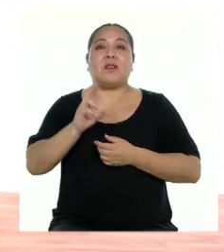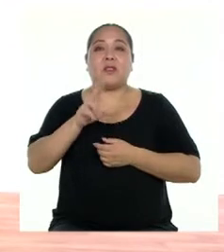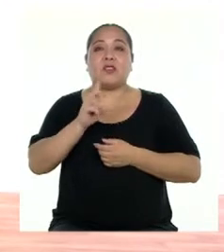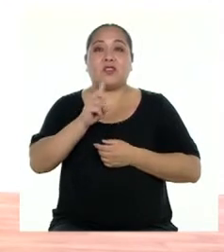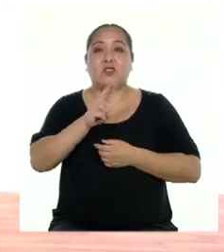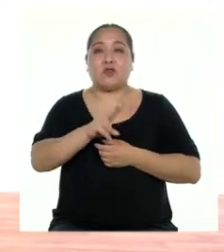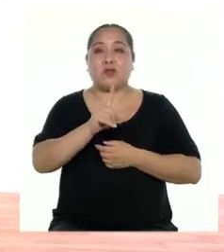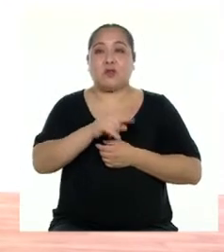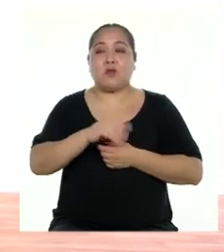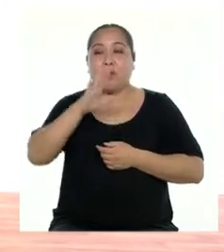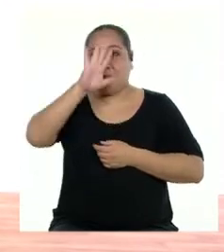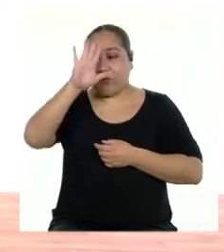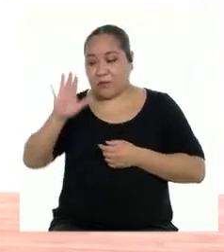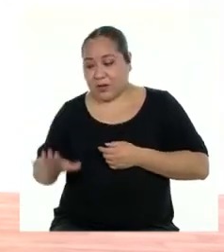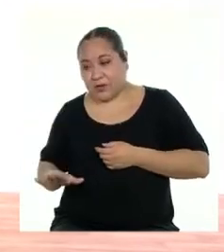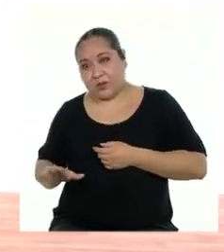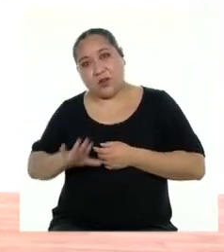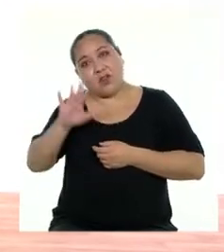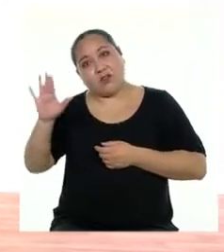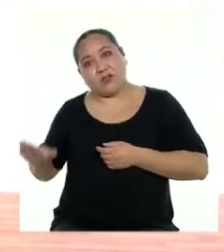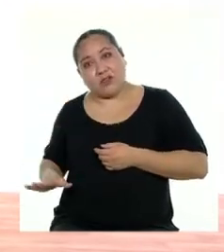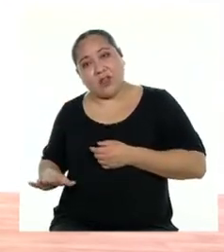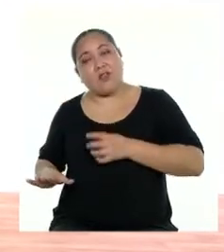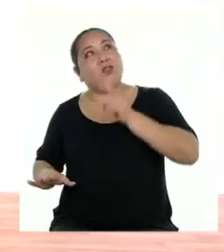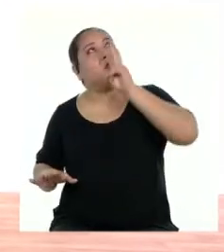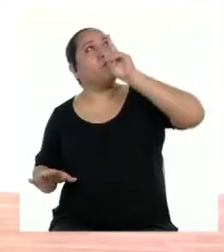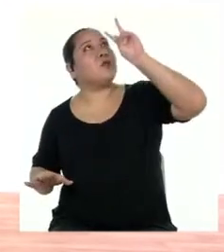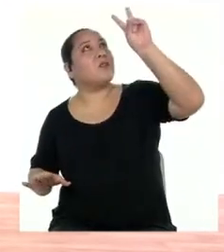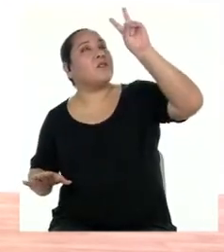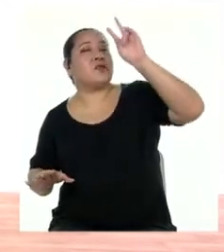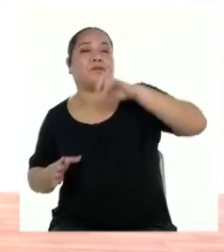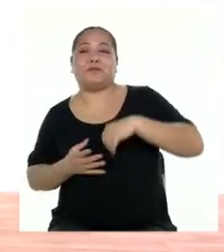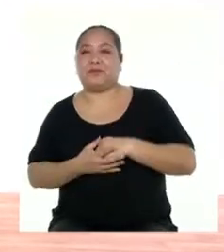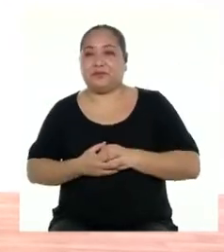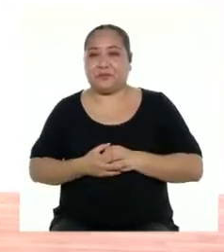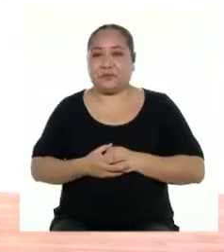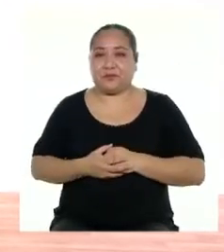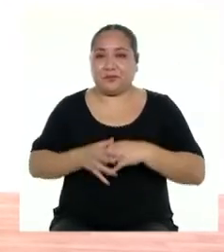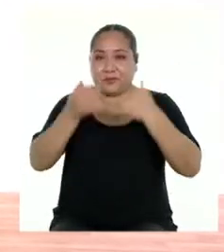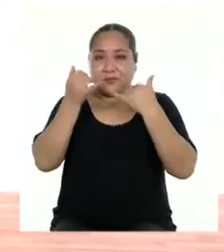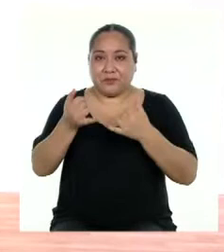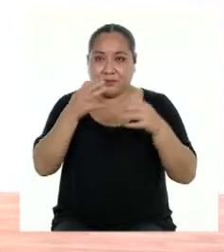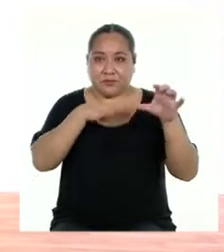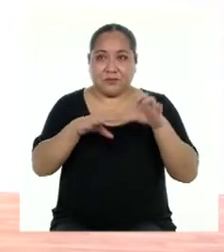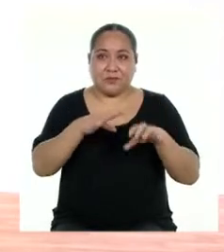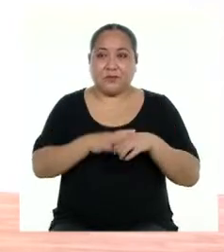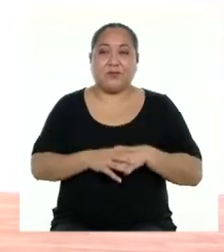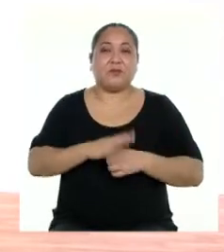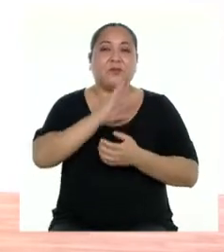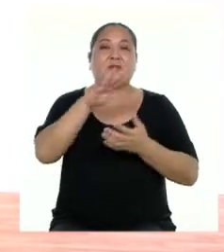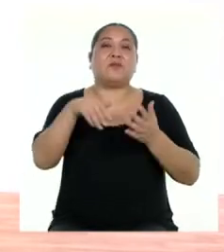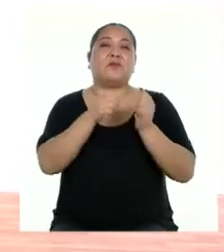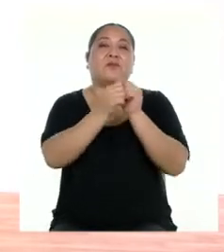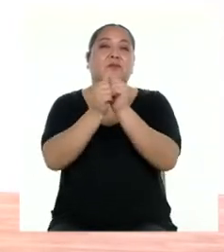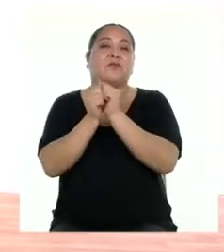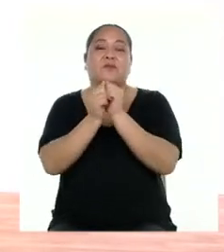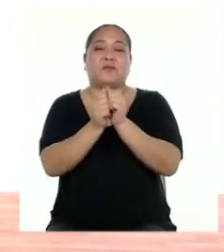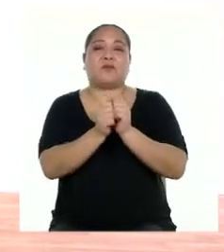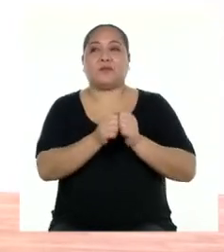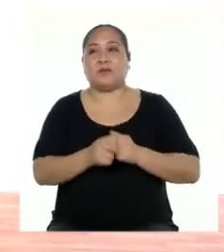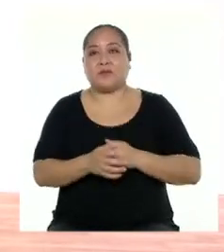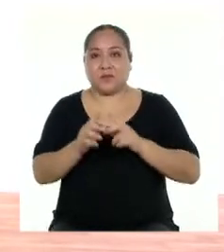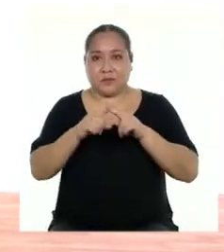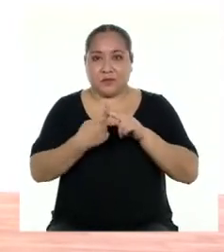uno, va. En el piso, costado y miro. Y ahora vamos a realizar todo junto. Y